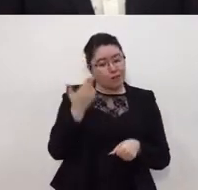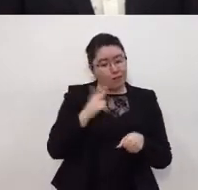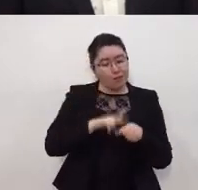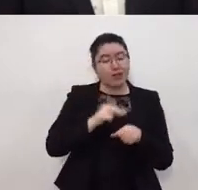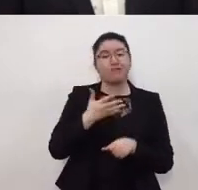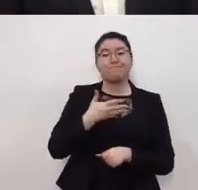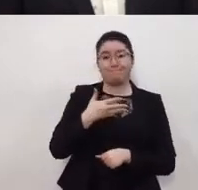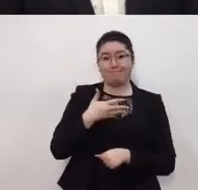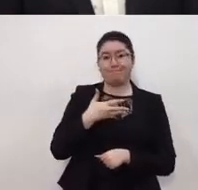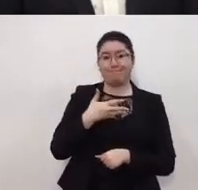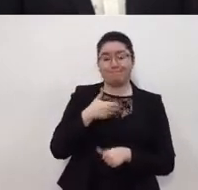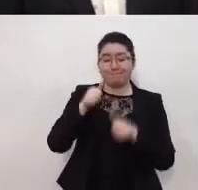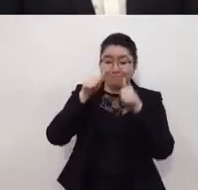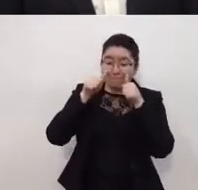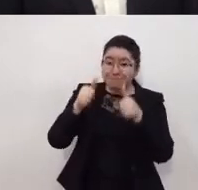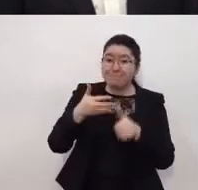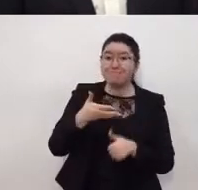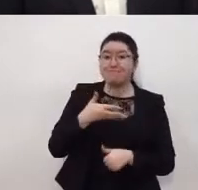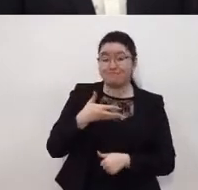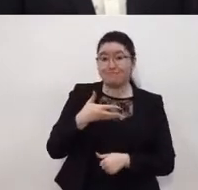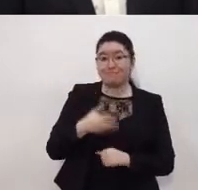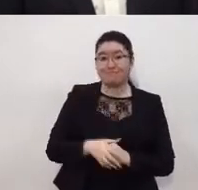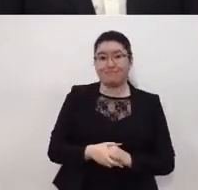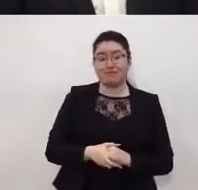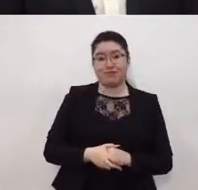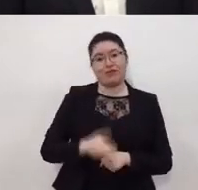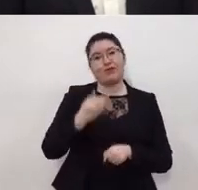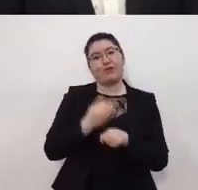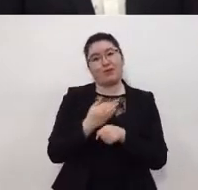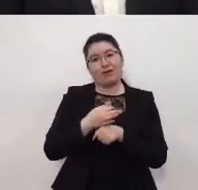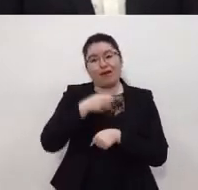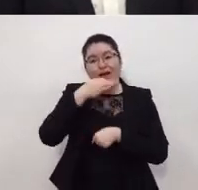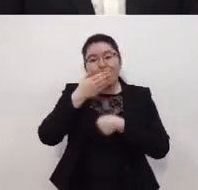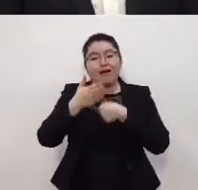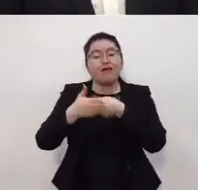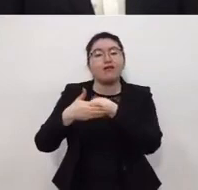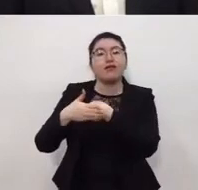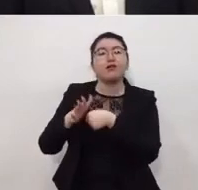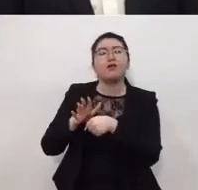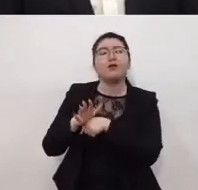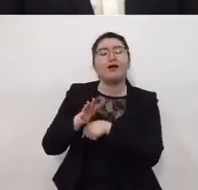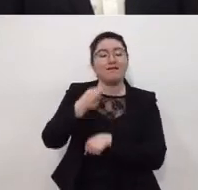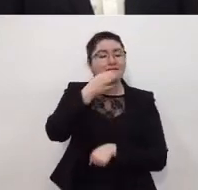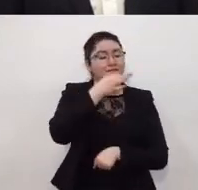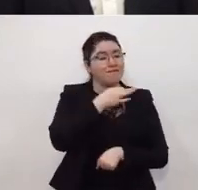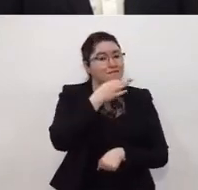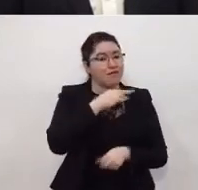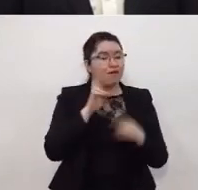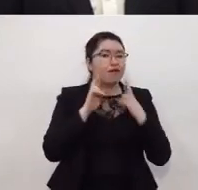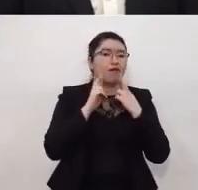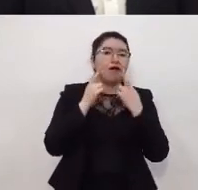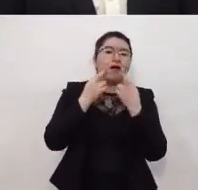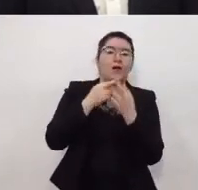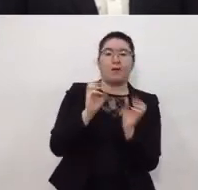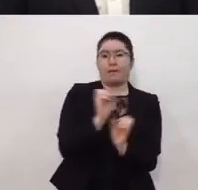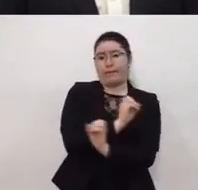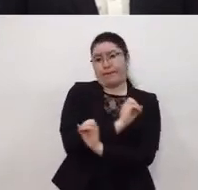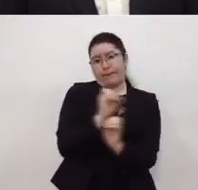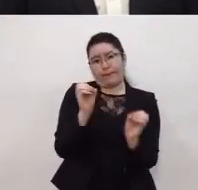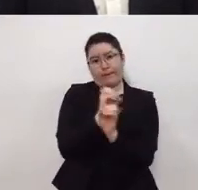y para ello pues es este llamado a no hacer fiestas no hacer reuniones las cinco reglas que hemos